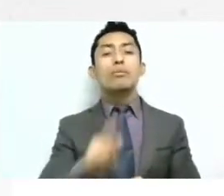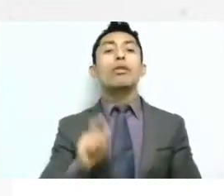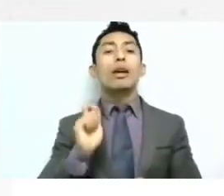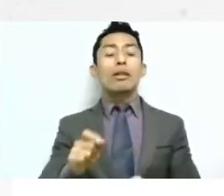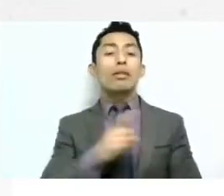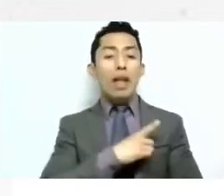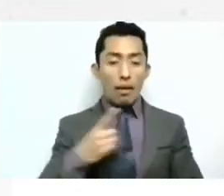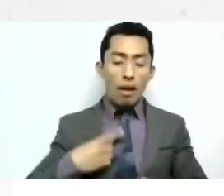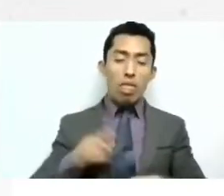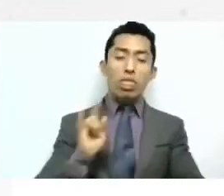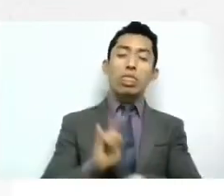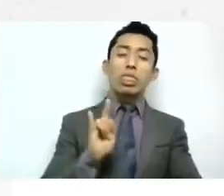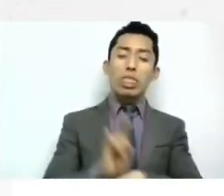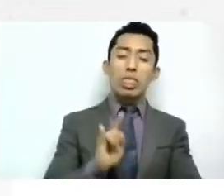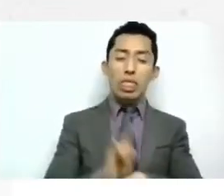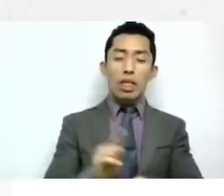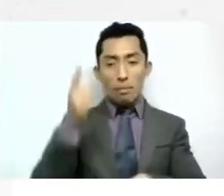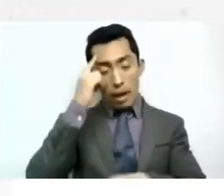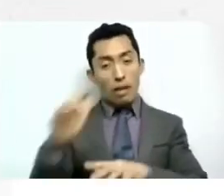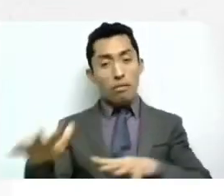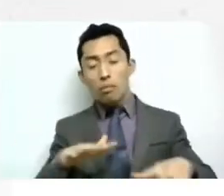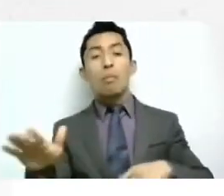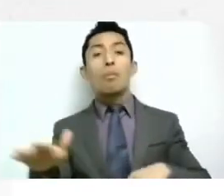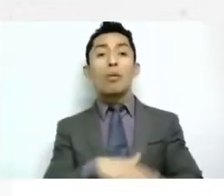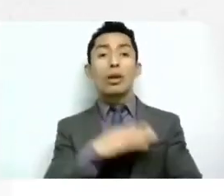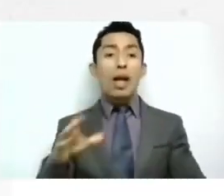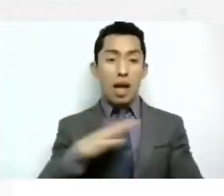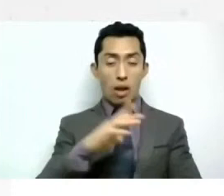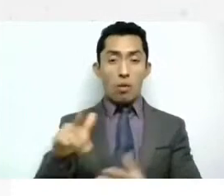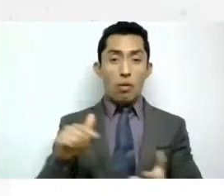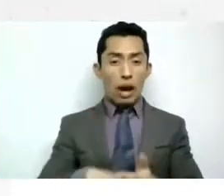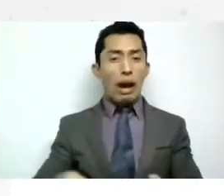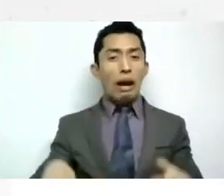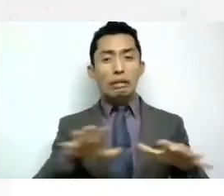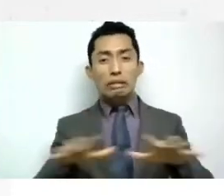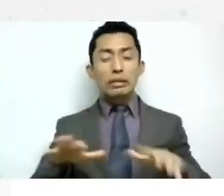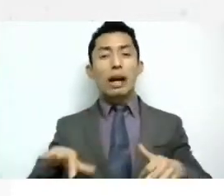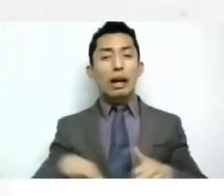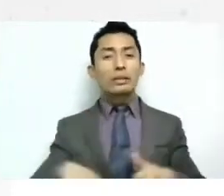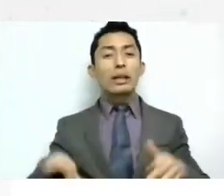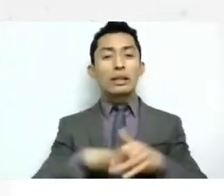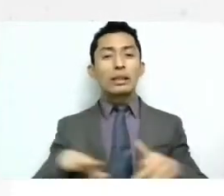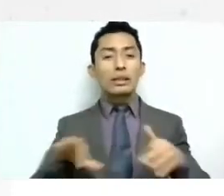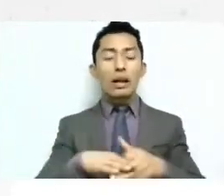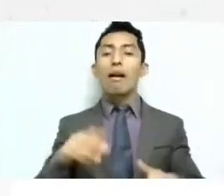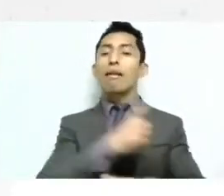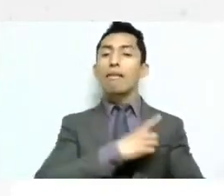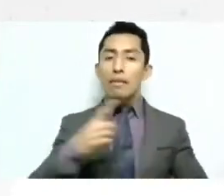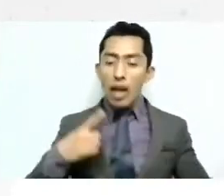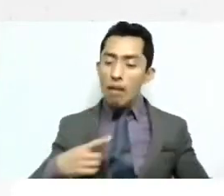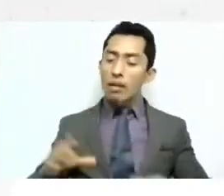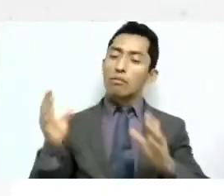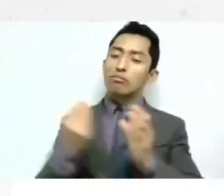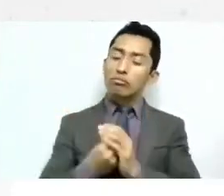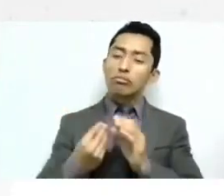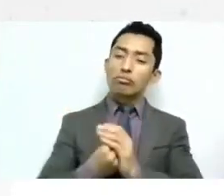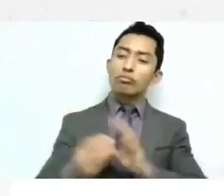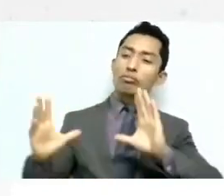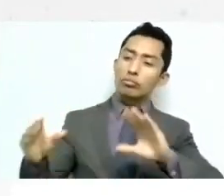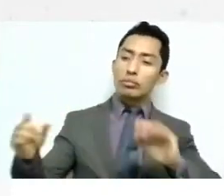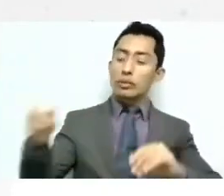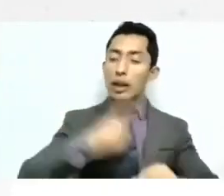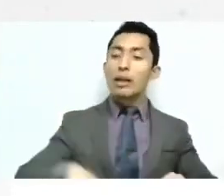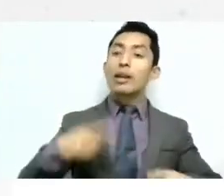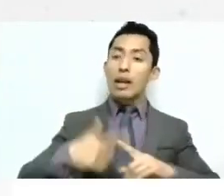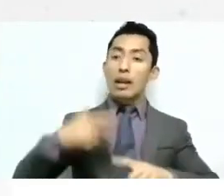por los sismos porque estamos en una zona sísmica entonces se tiene que capacitar a las a los que van a estar al